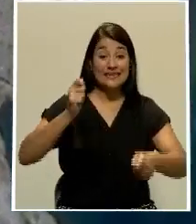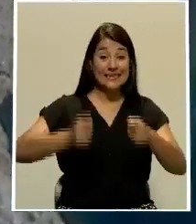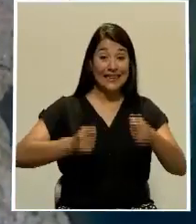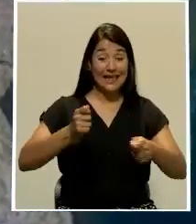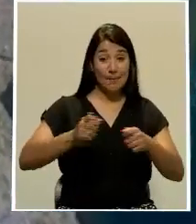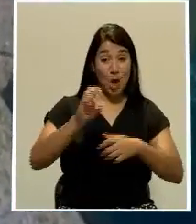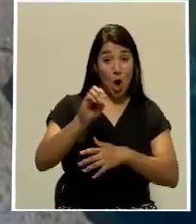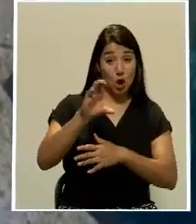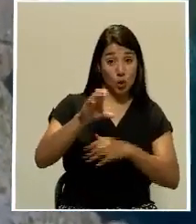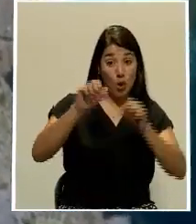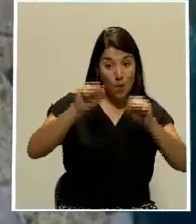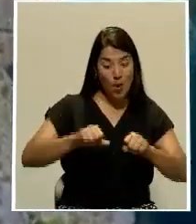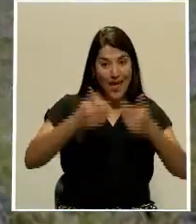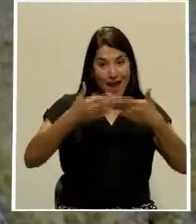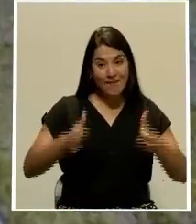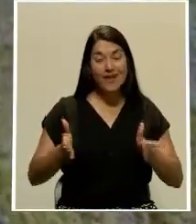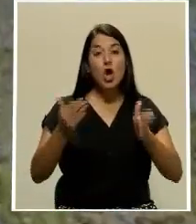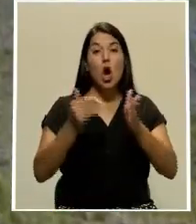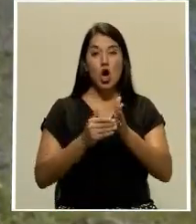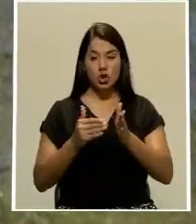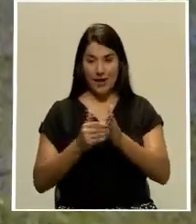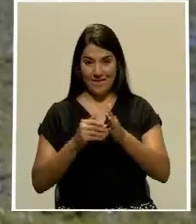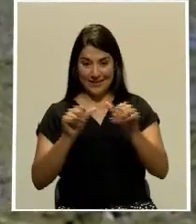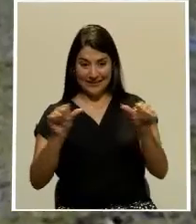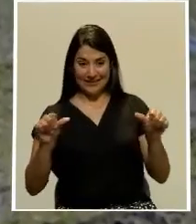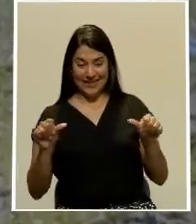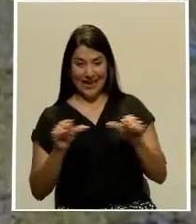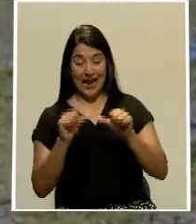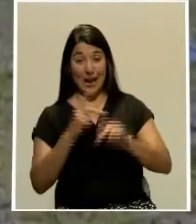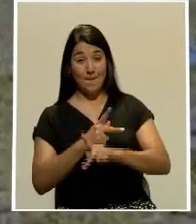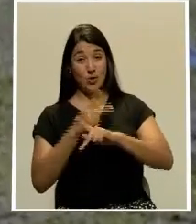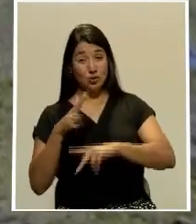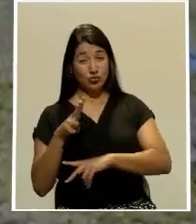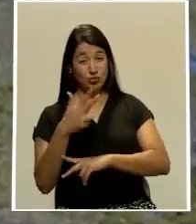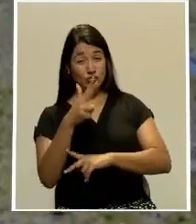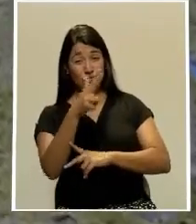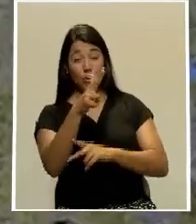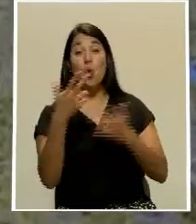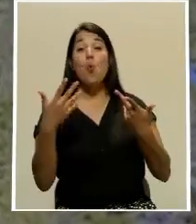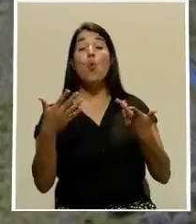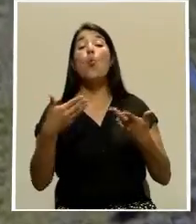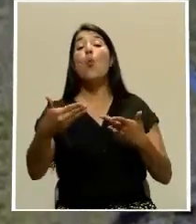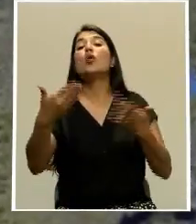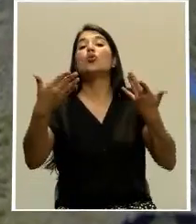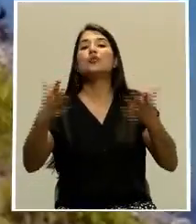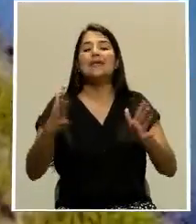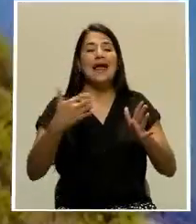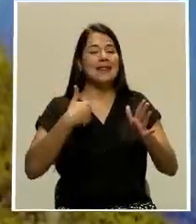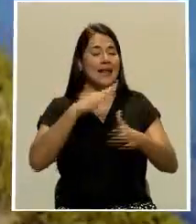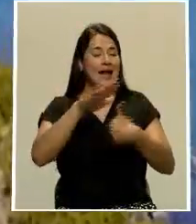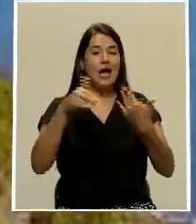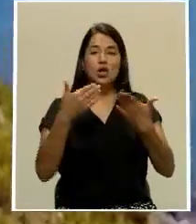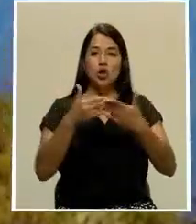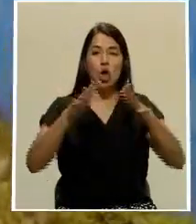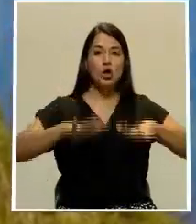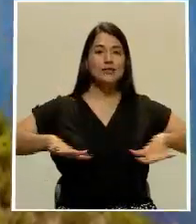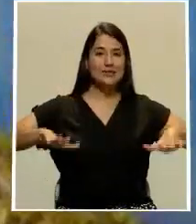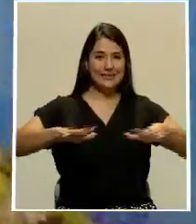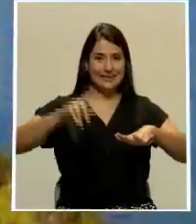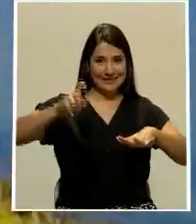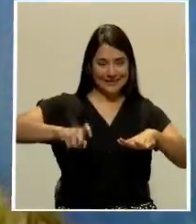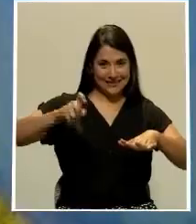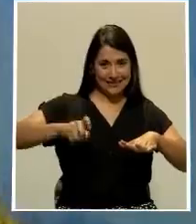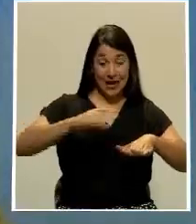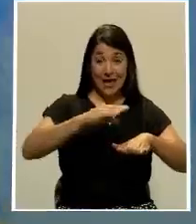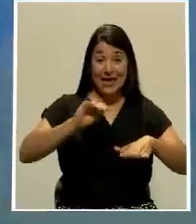de este año se dé la reapertura de esta área protegida una vez de que se cuenten con todas las infraestructuras necesarias y que este consorcio